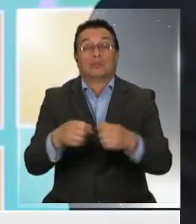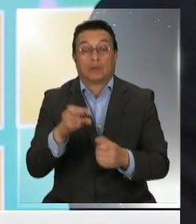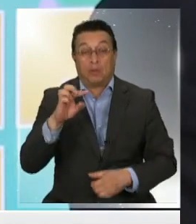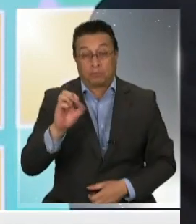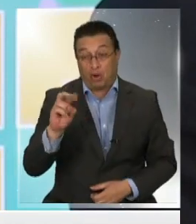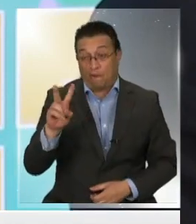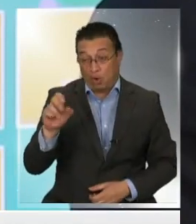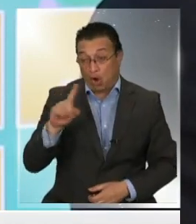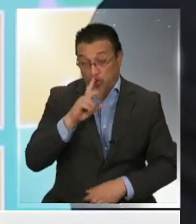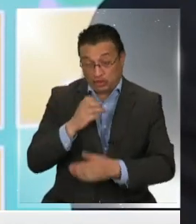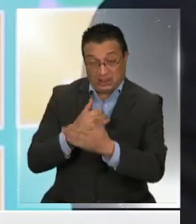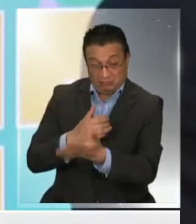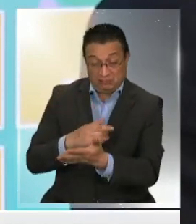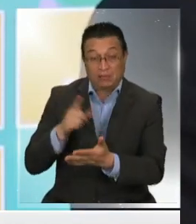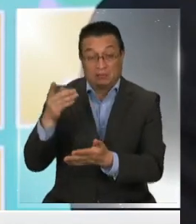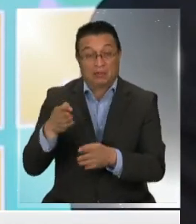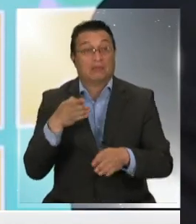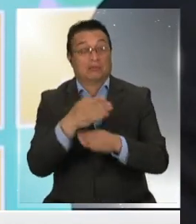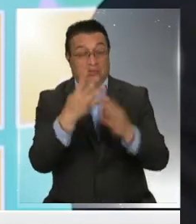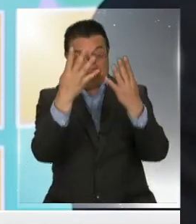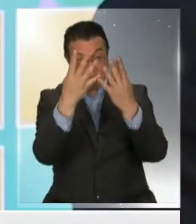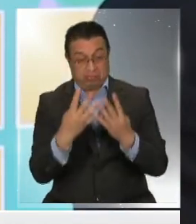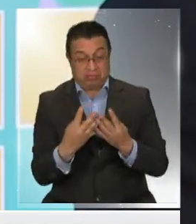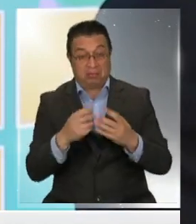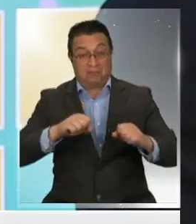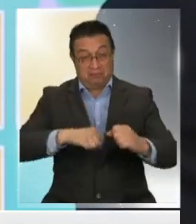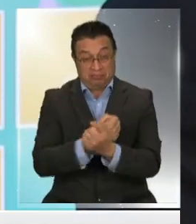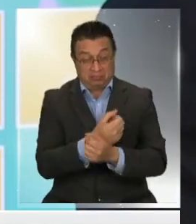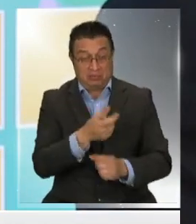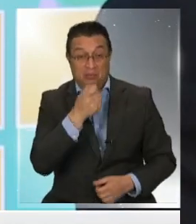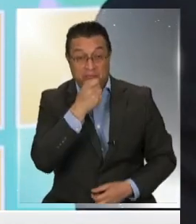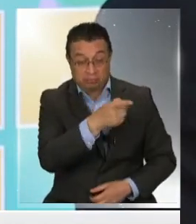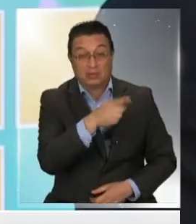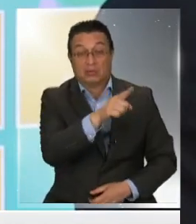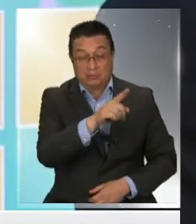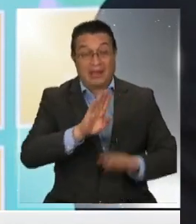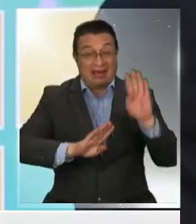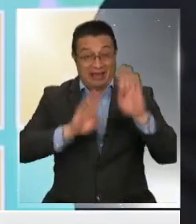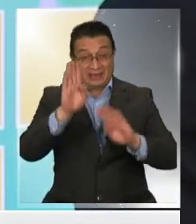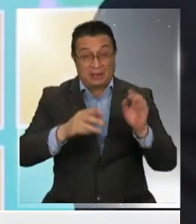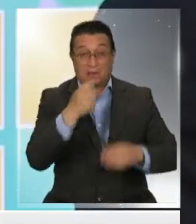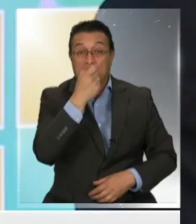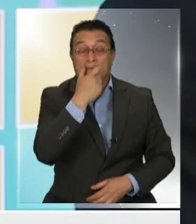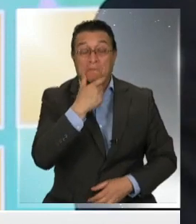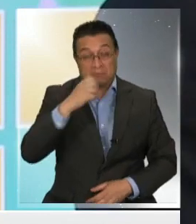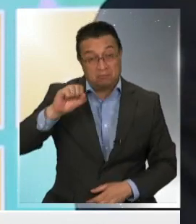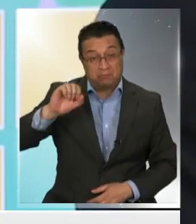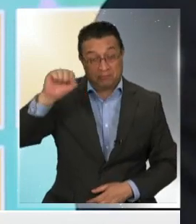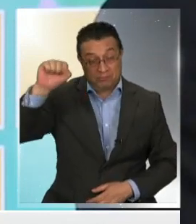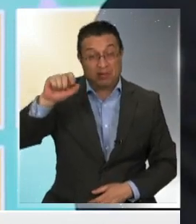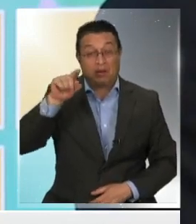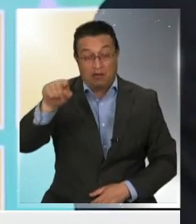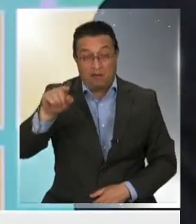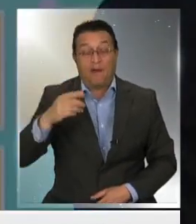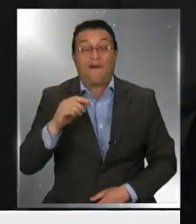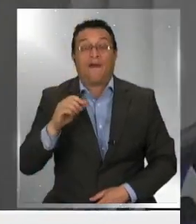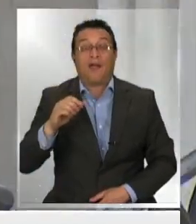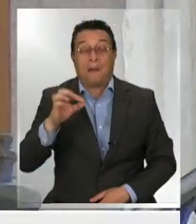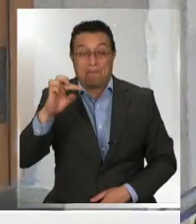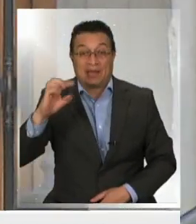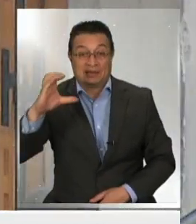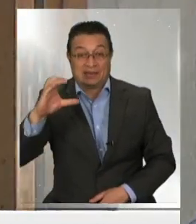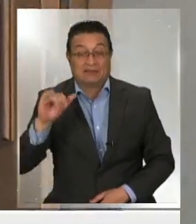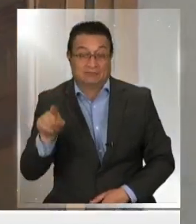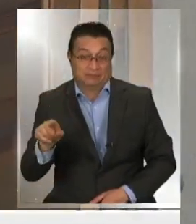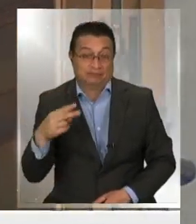Proboste. Quienes van a visitar a la cárcel a un imputado en prisión preventiva, como el candidato del Partido Comunista y el Frente Amplio, Gabriel Boric.